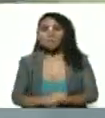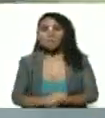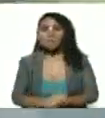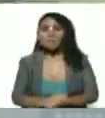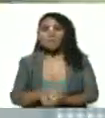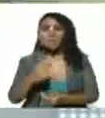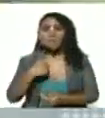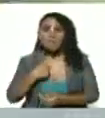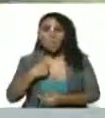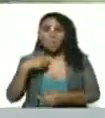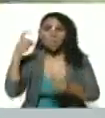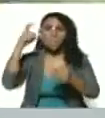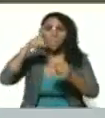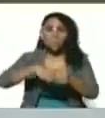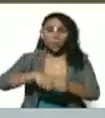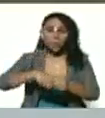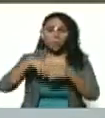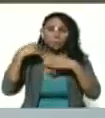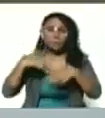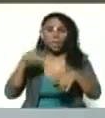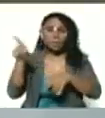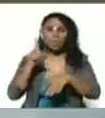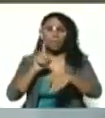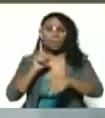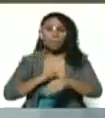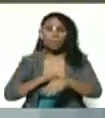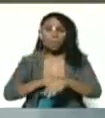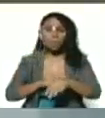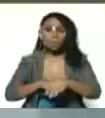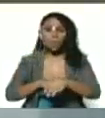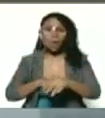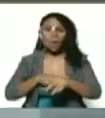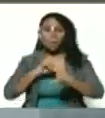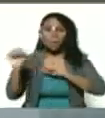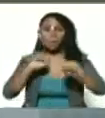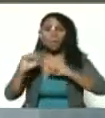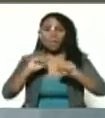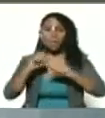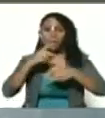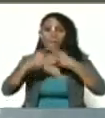era militante, en su momento del movimiento político ruptura.